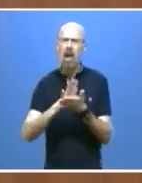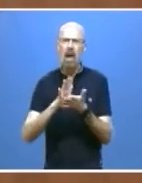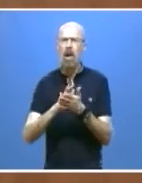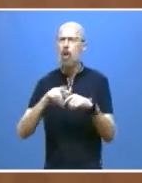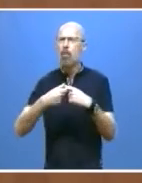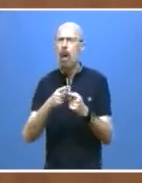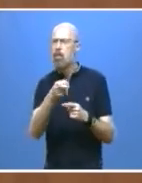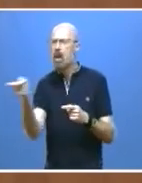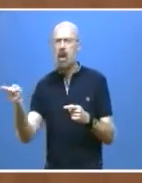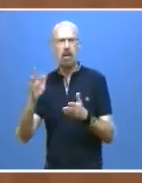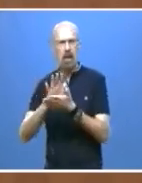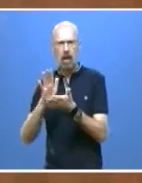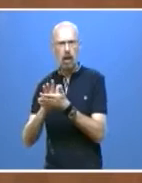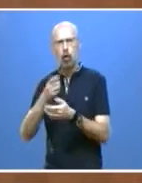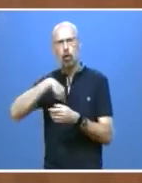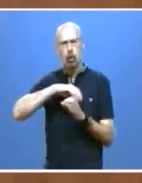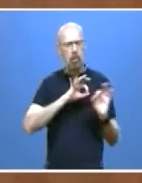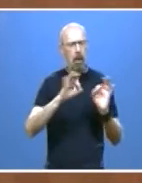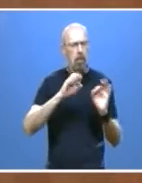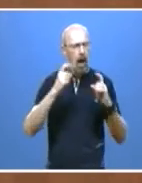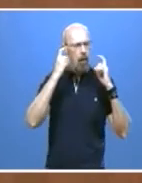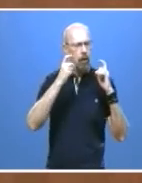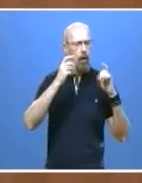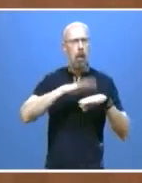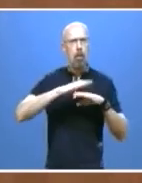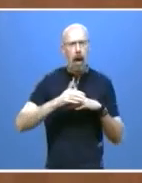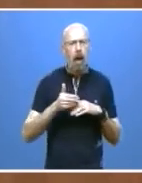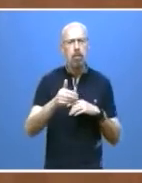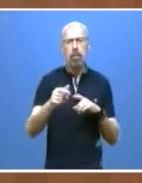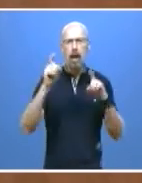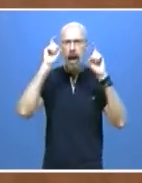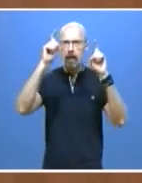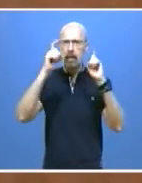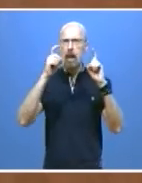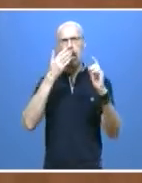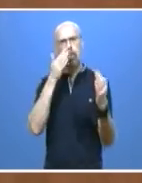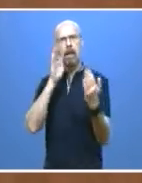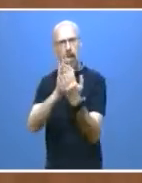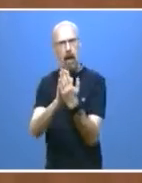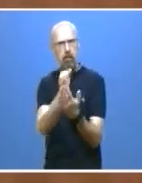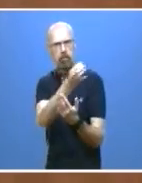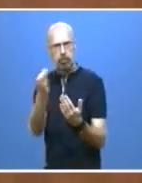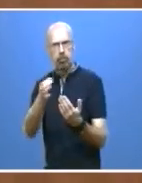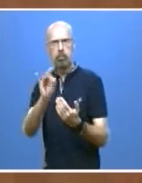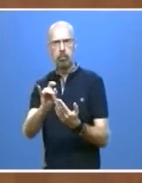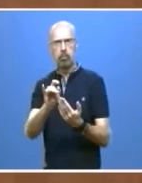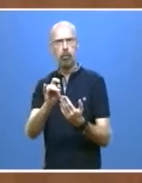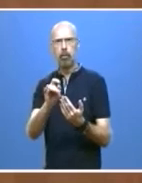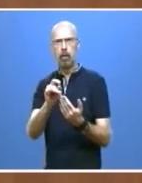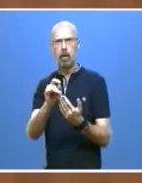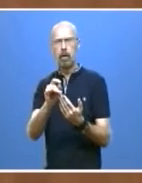Haremos los esfuerzos necesarios para desarrollar la enseñanza presencial por un lado en todas las